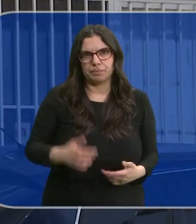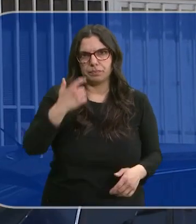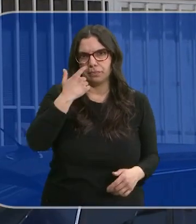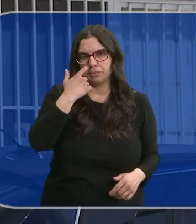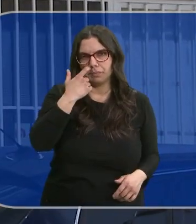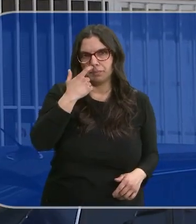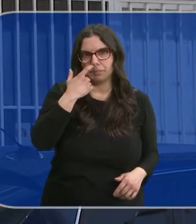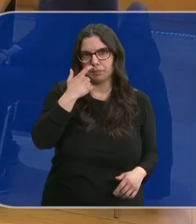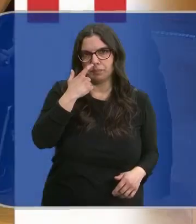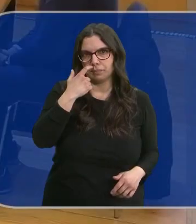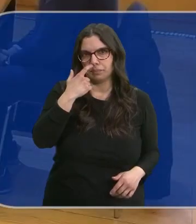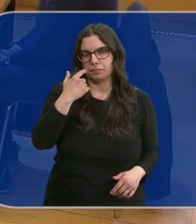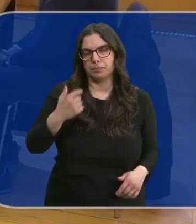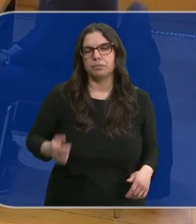vivienda.